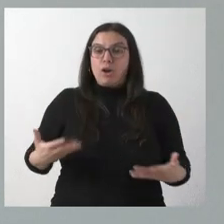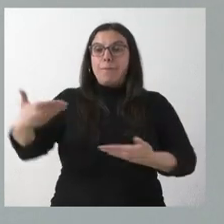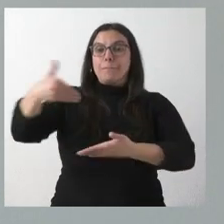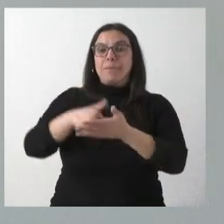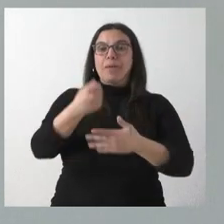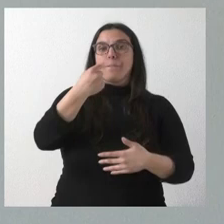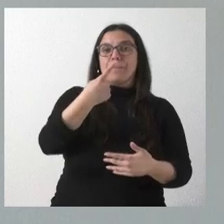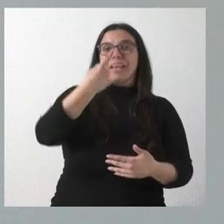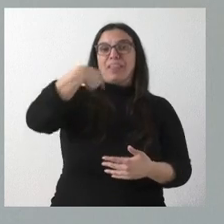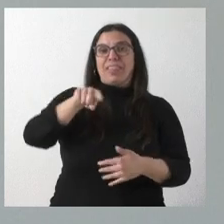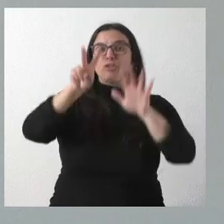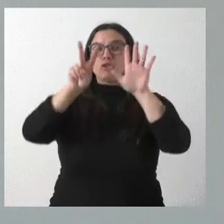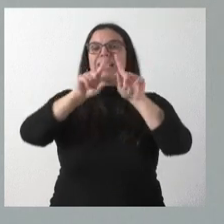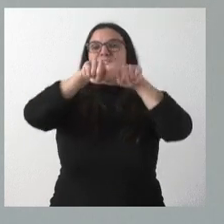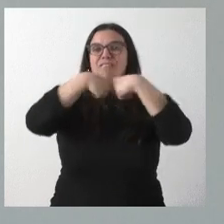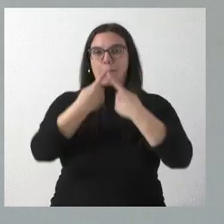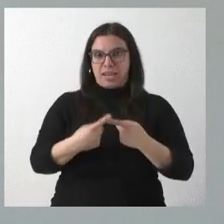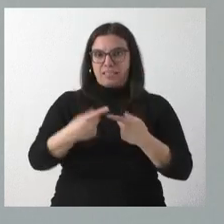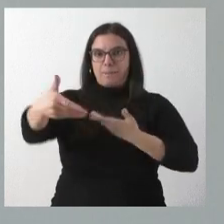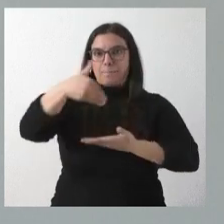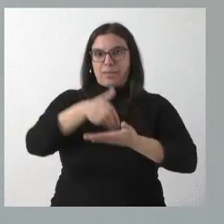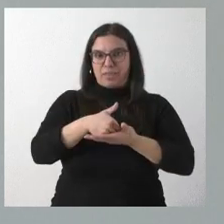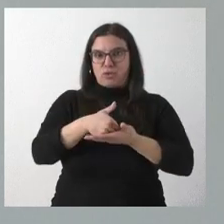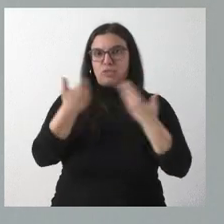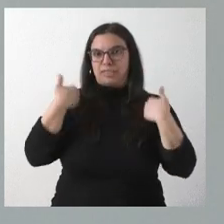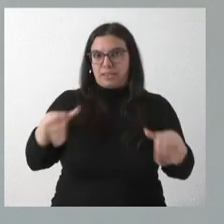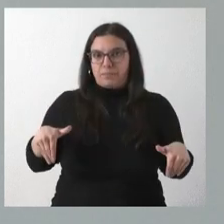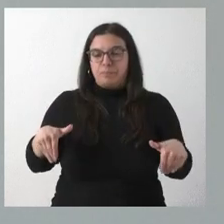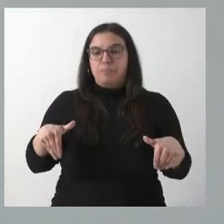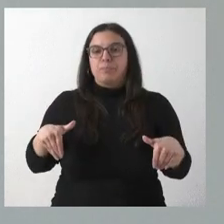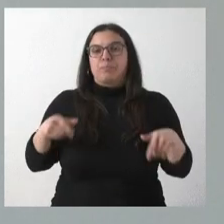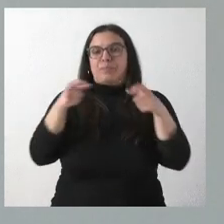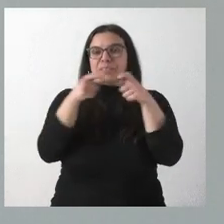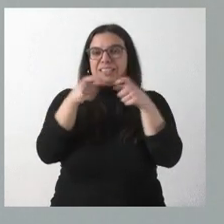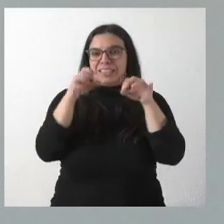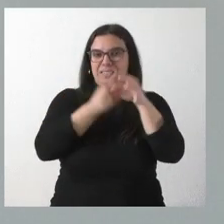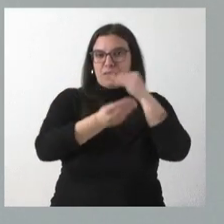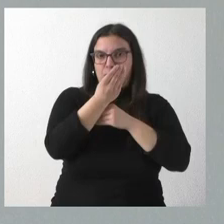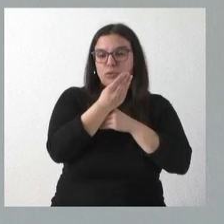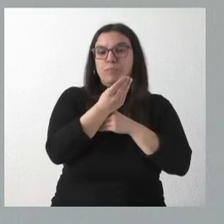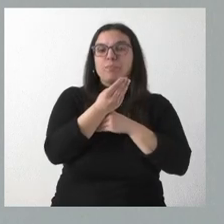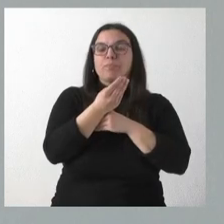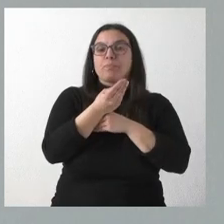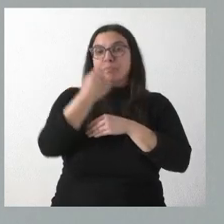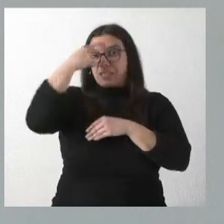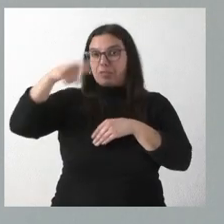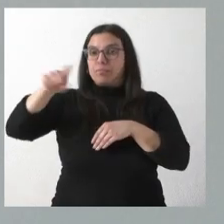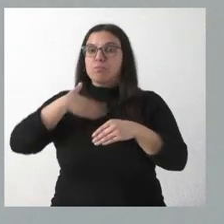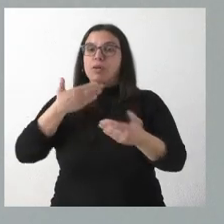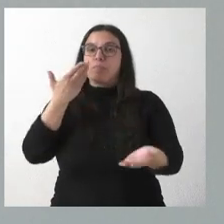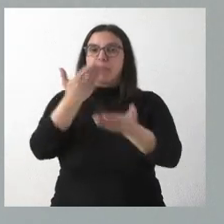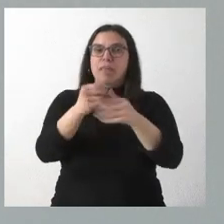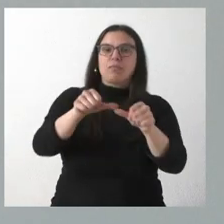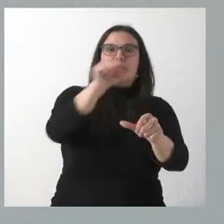.107 familias que han solicitado ya ese bono nacimiento. Saben ustedes que se pueden pedir con efectos